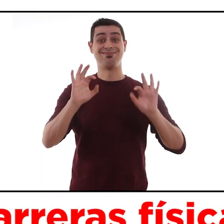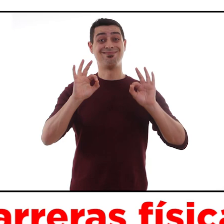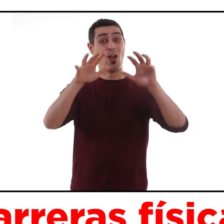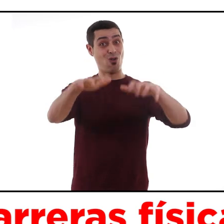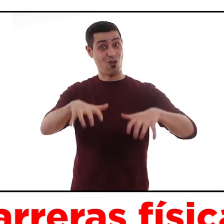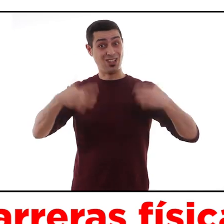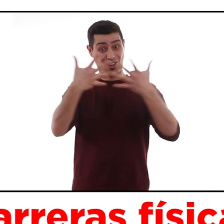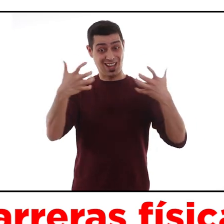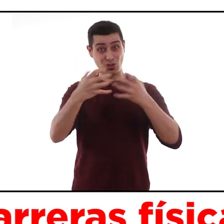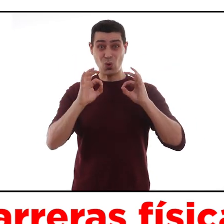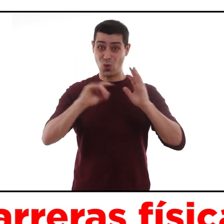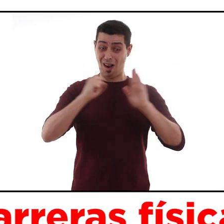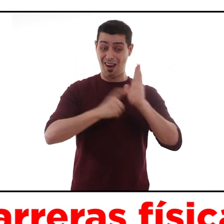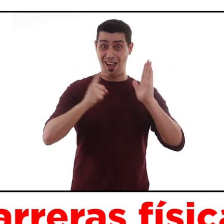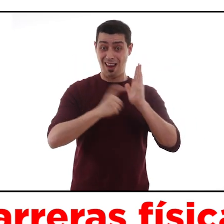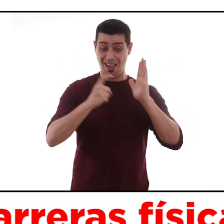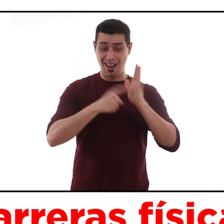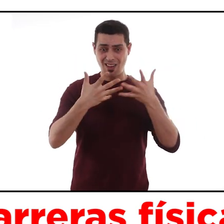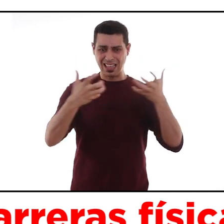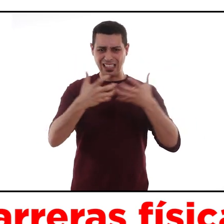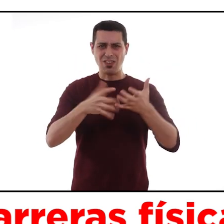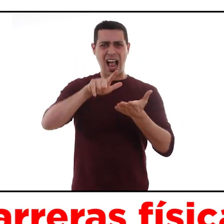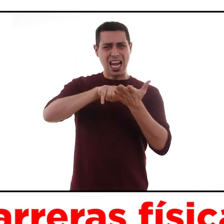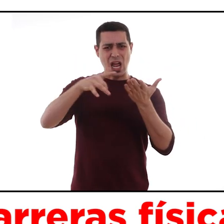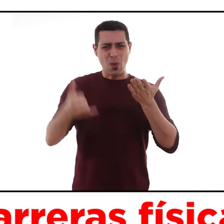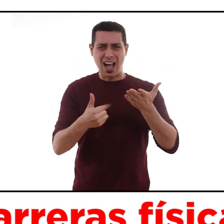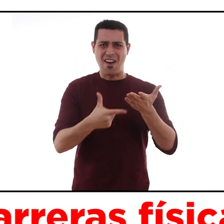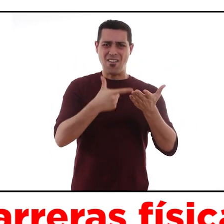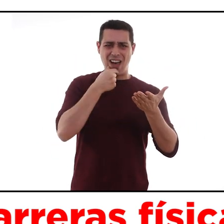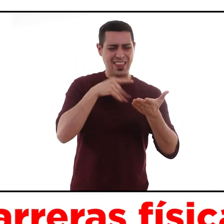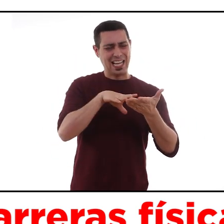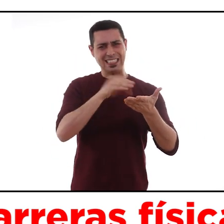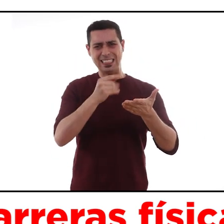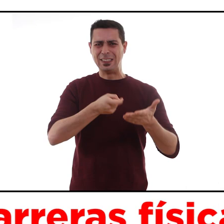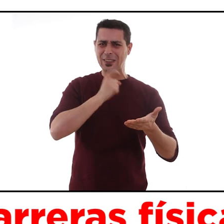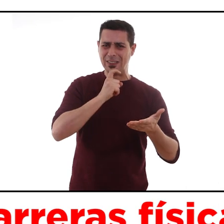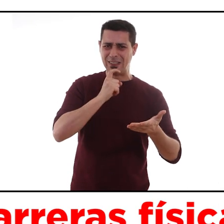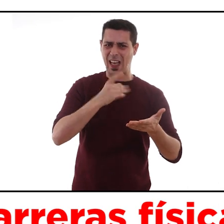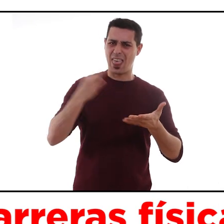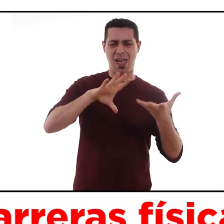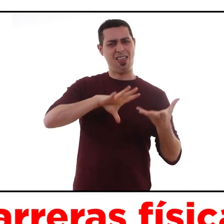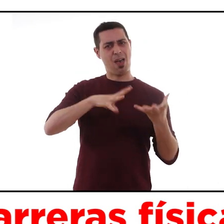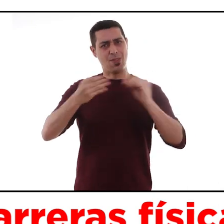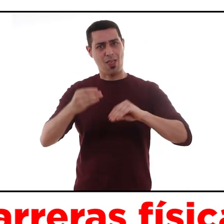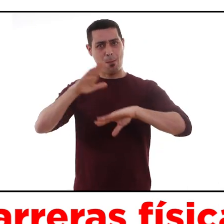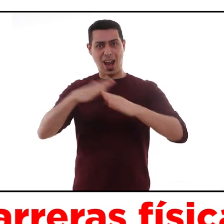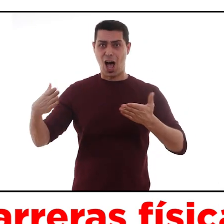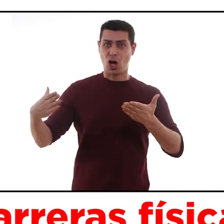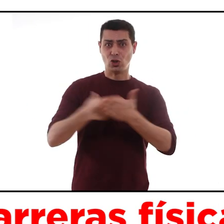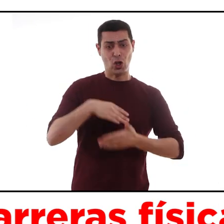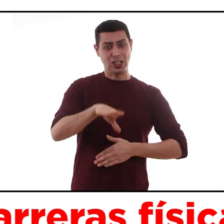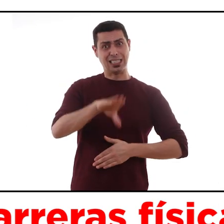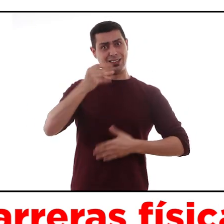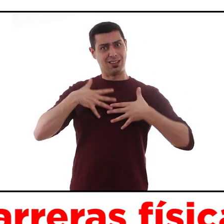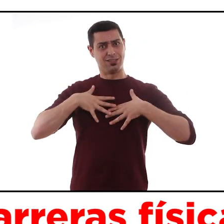representan los textos legislativos que se producen en el Congreso, que no se están adaptando a un lenguaje claro y de lectura fácil para que toda la ciudadanía